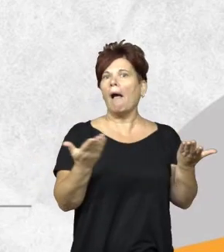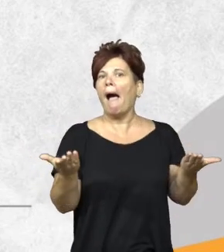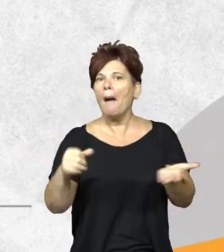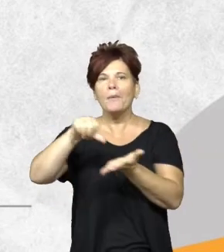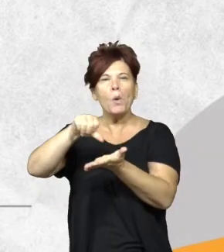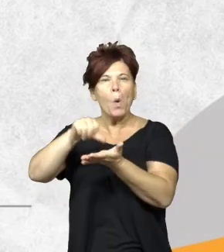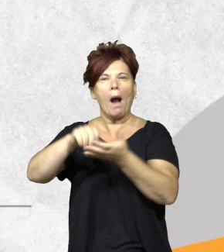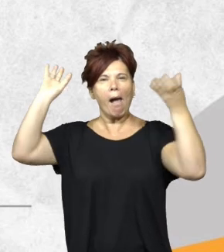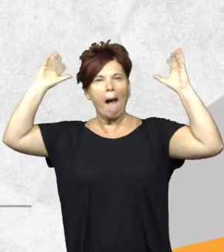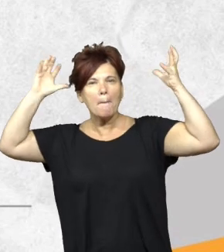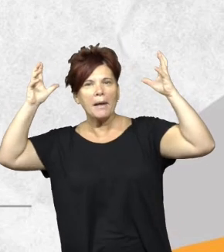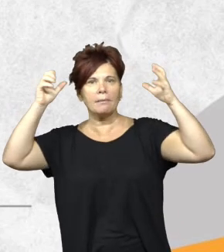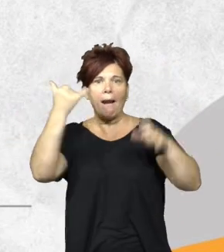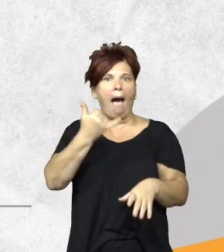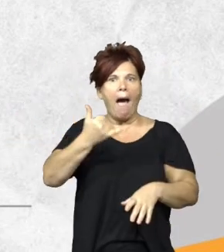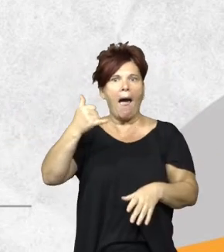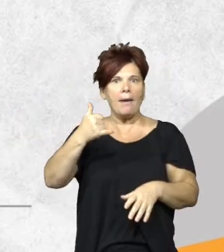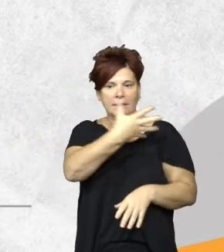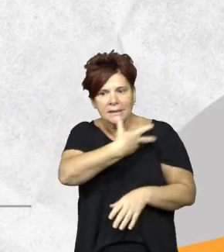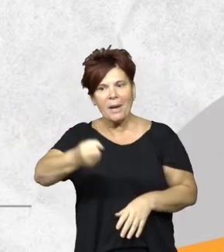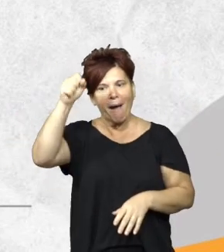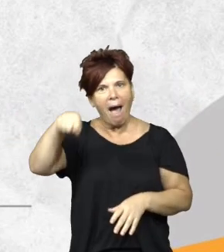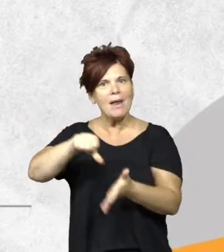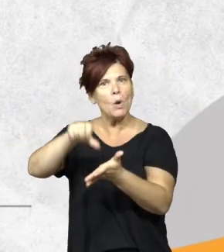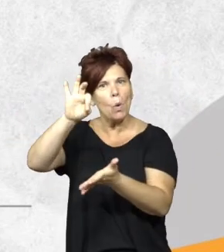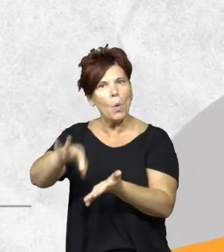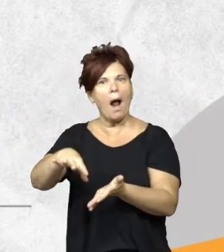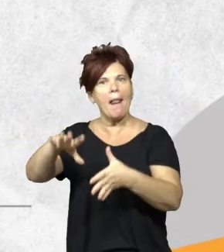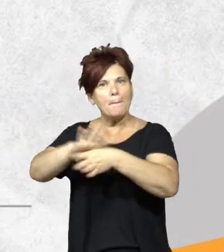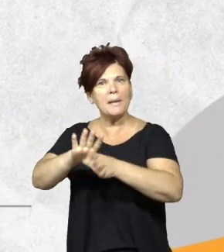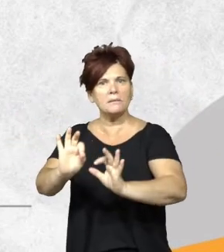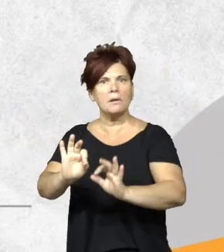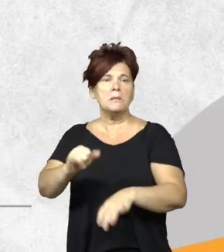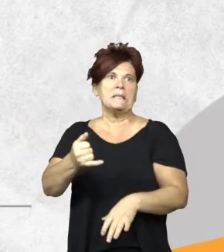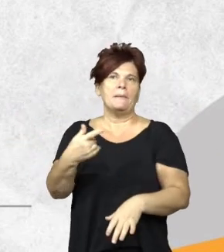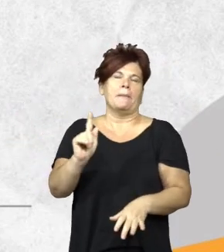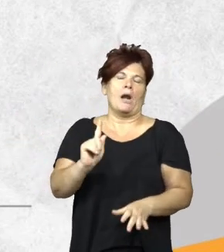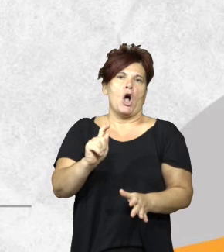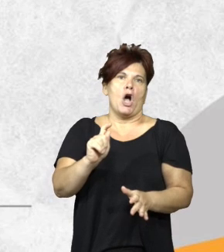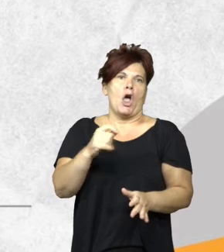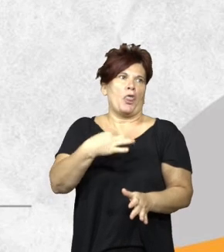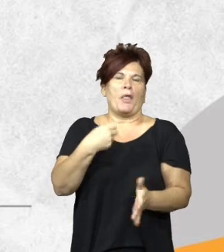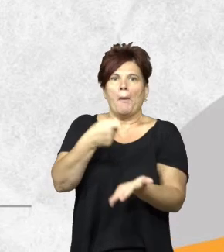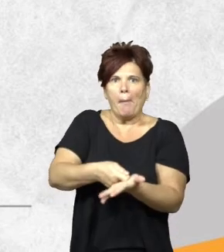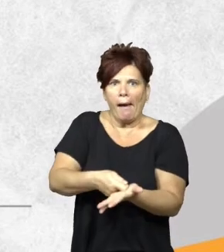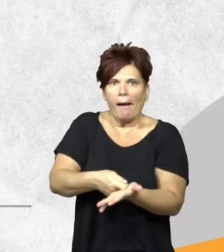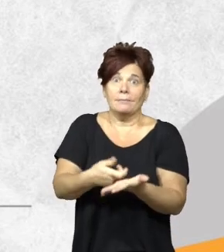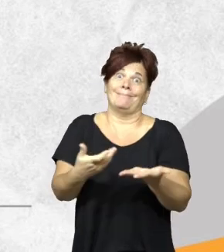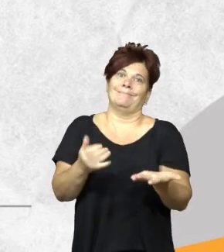ambiental, donde vos tenés que llevar los residuos, se les gestiona adecuadamente, y pues tengo que pagar. Y sí, bueno, claro, es un servicio.